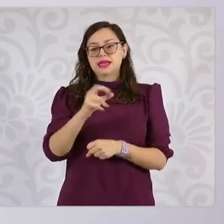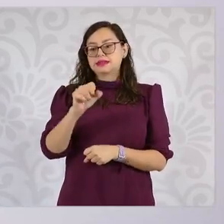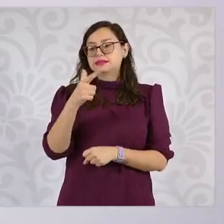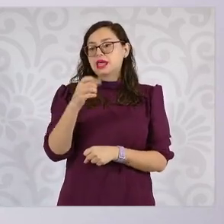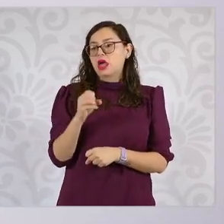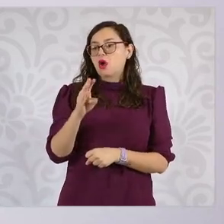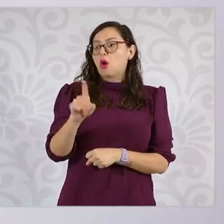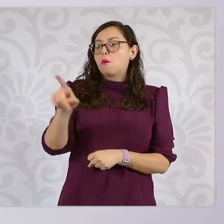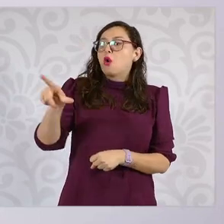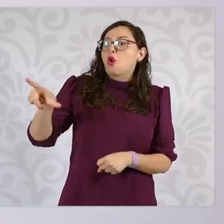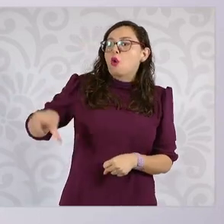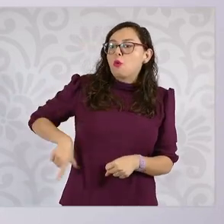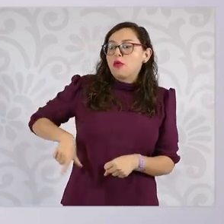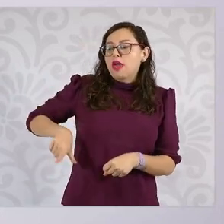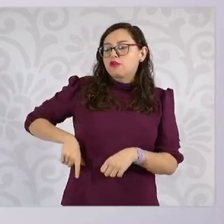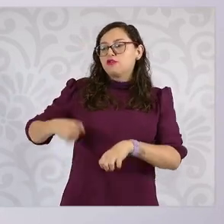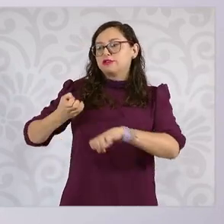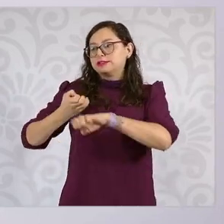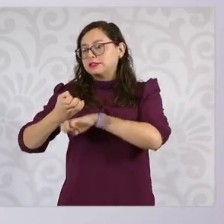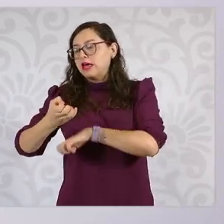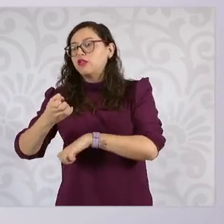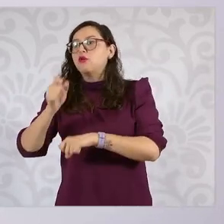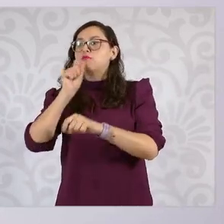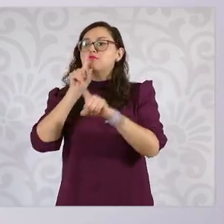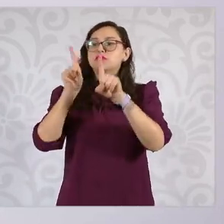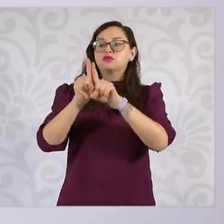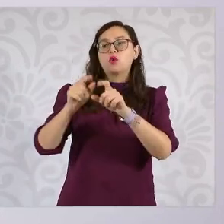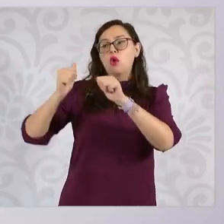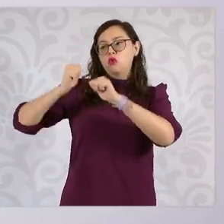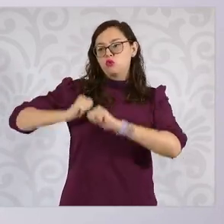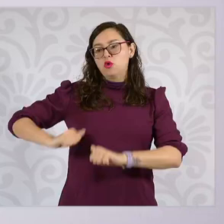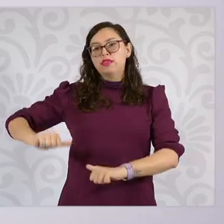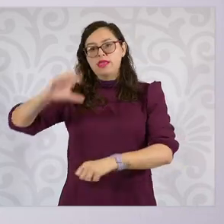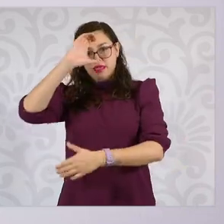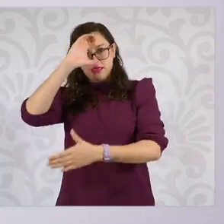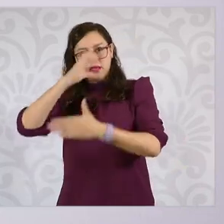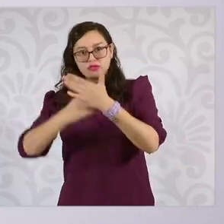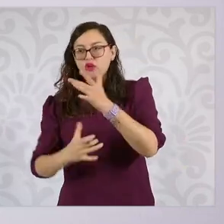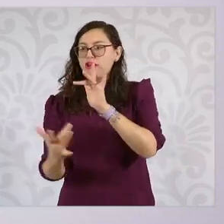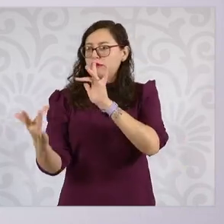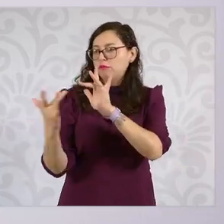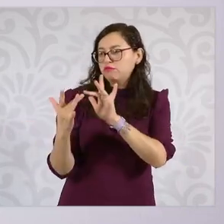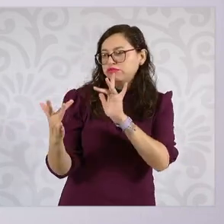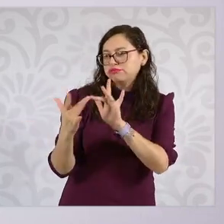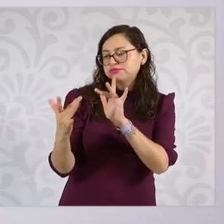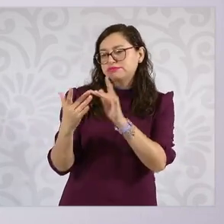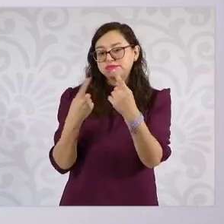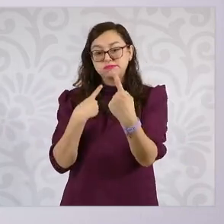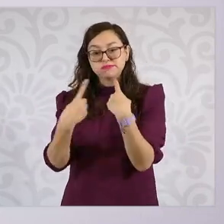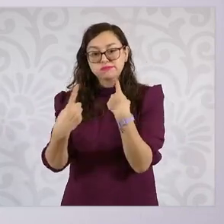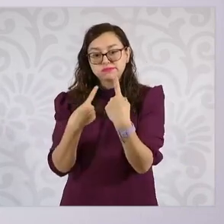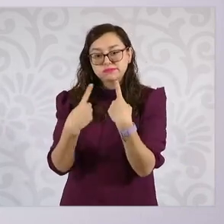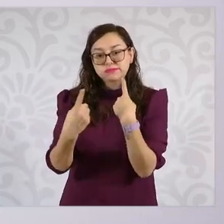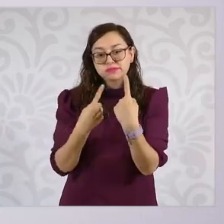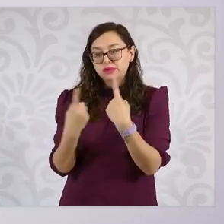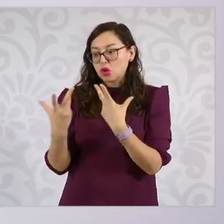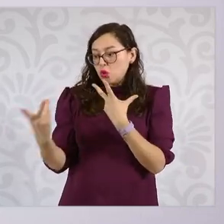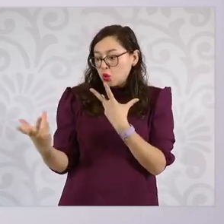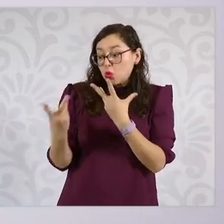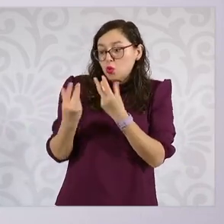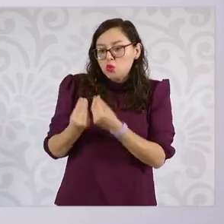con la diócesis con las autoridades eclesiales y estamos coordinándonos para poder